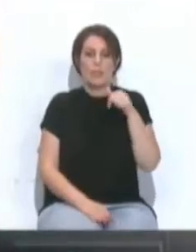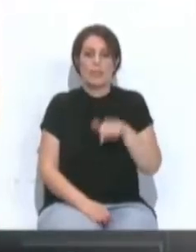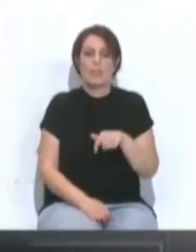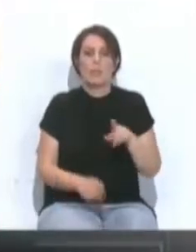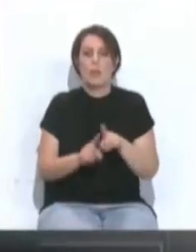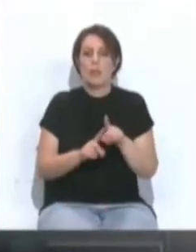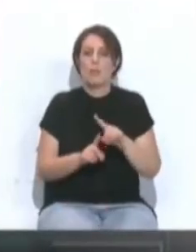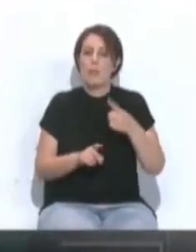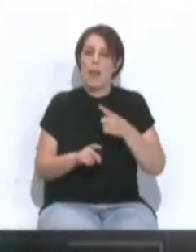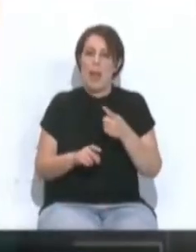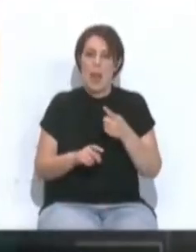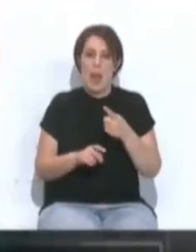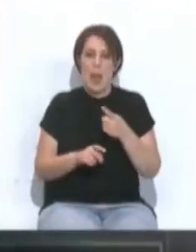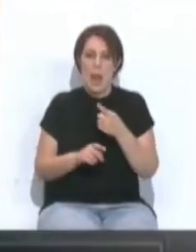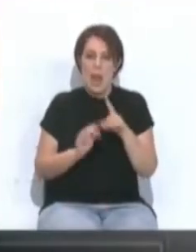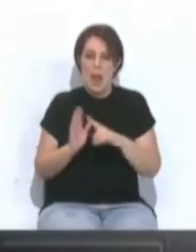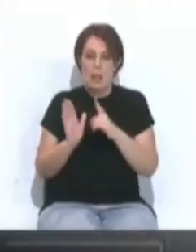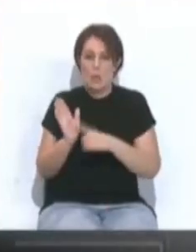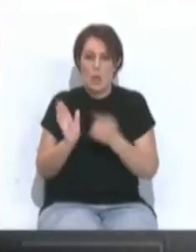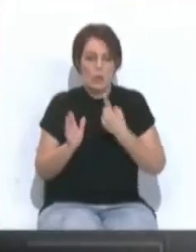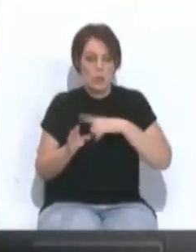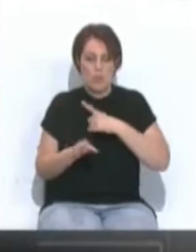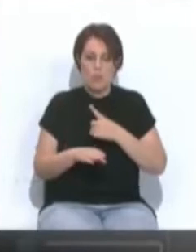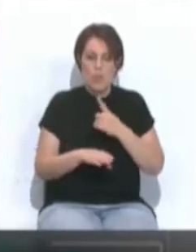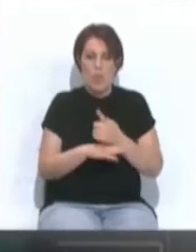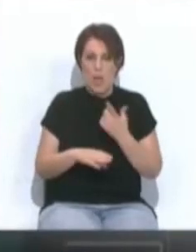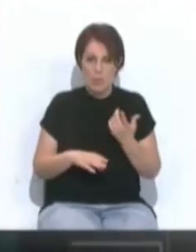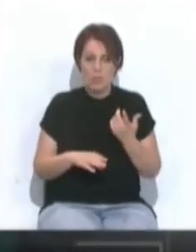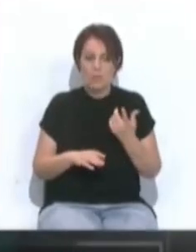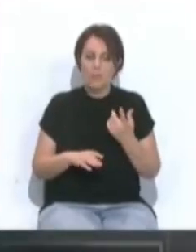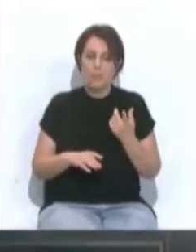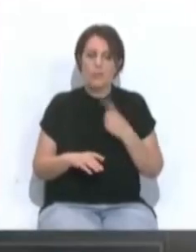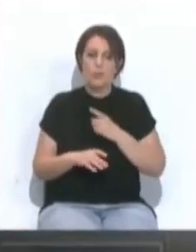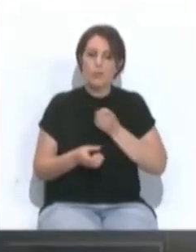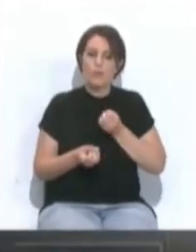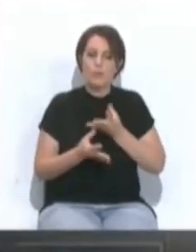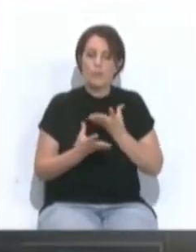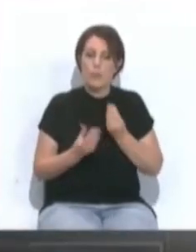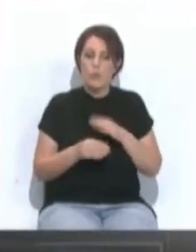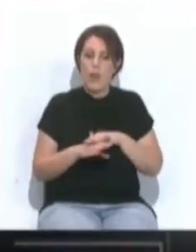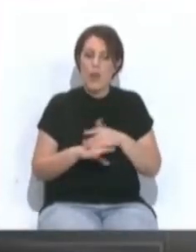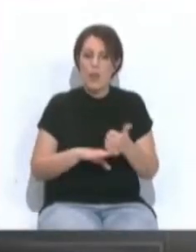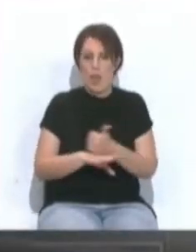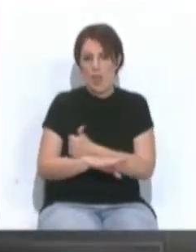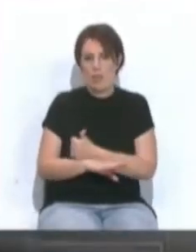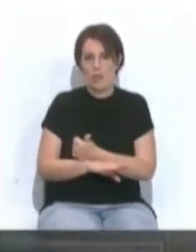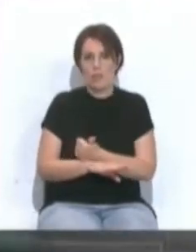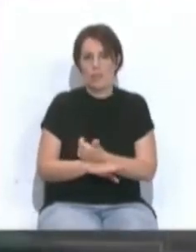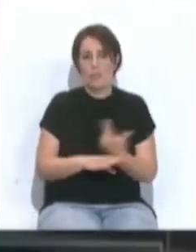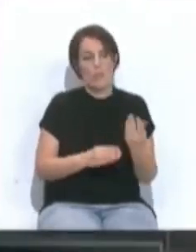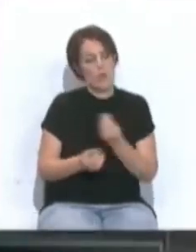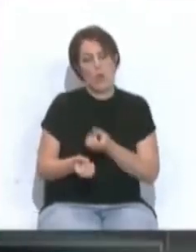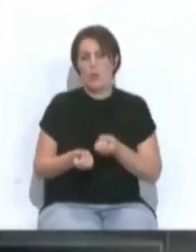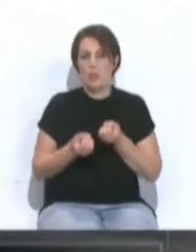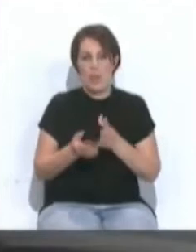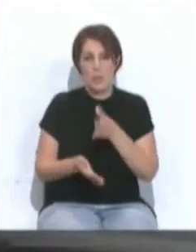ha sido la primera legislatura en la que hemos gobernado y tenemos mucho que transmitir a los ciudadanos y desde luego mucho que